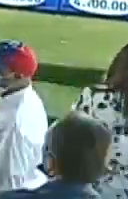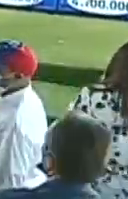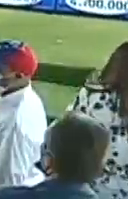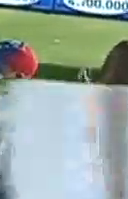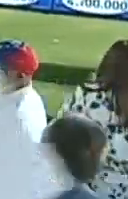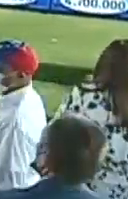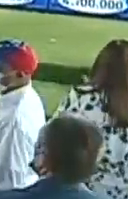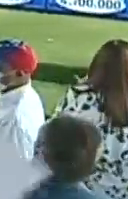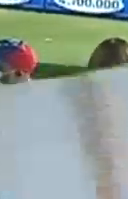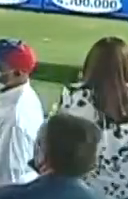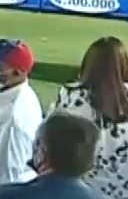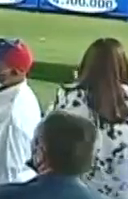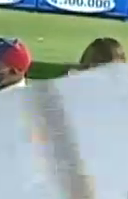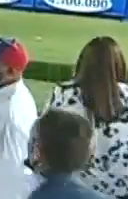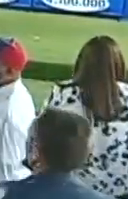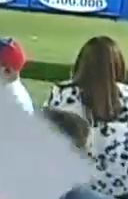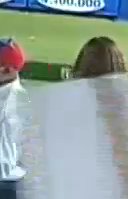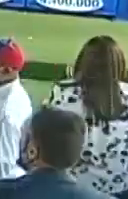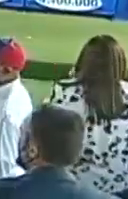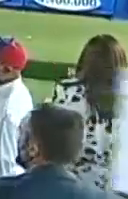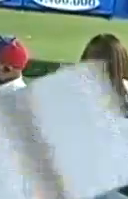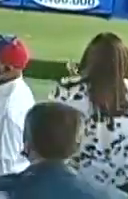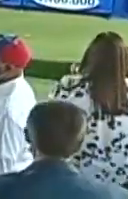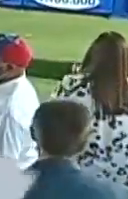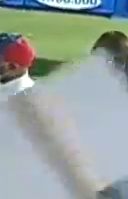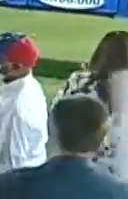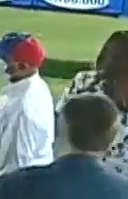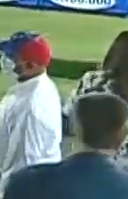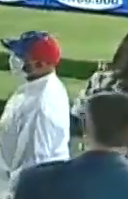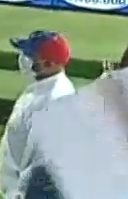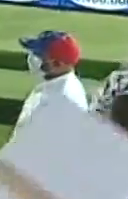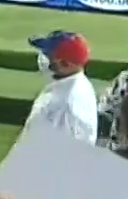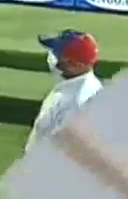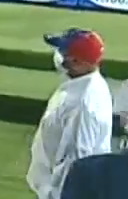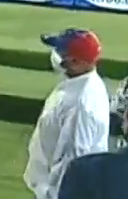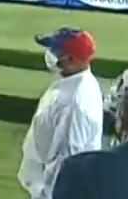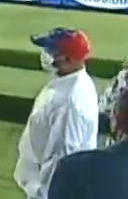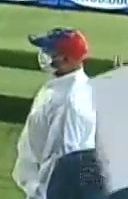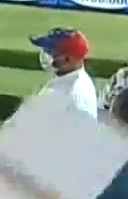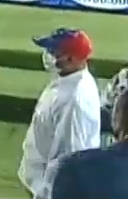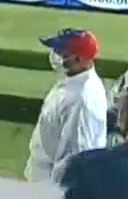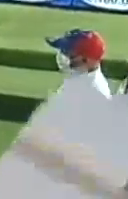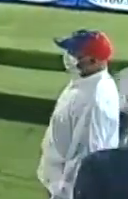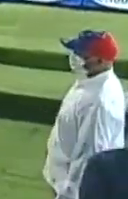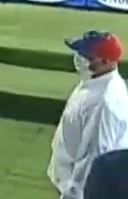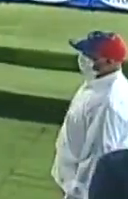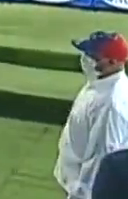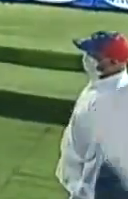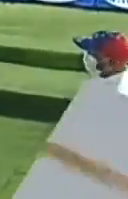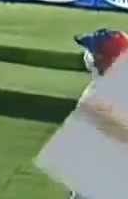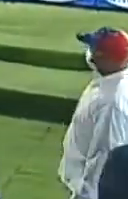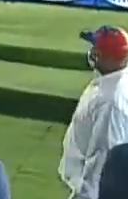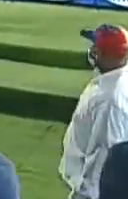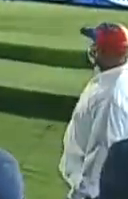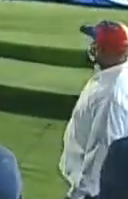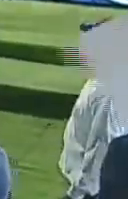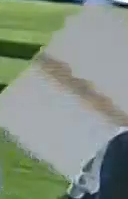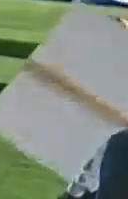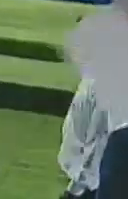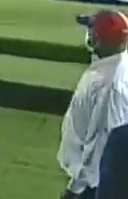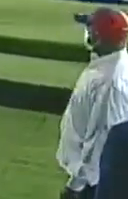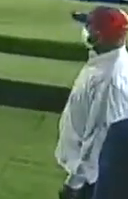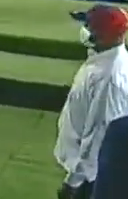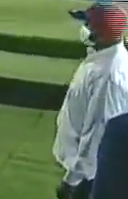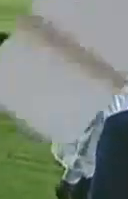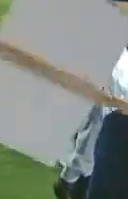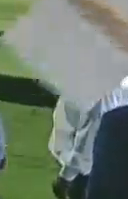nacional, con las distintas políticas de autoconstrucción, pero también aprendiendo cada día de lo que es la innovación, de las ideas del